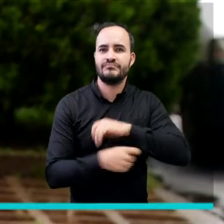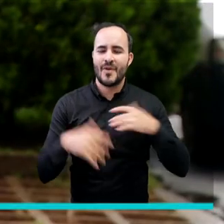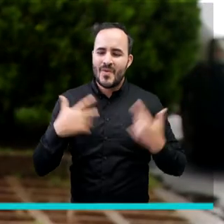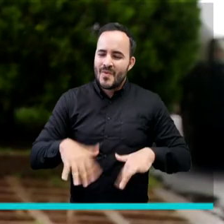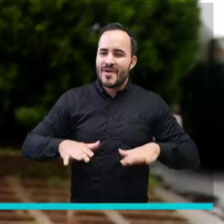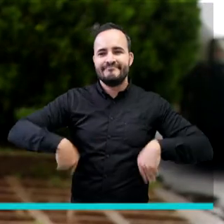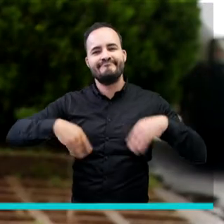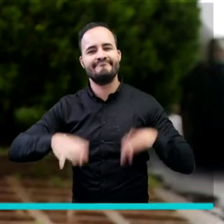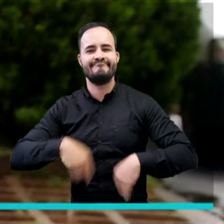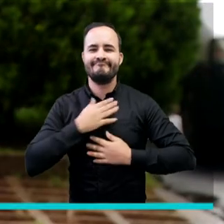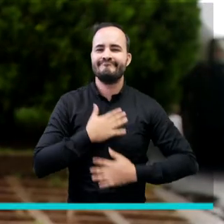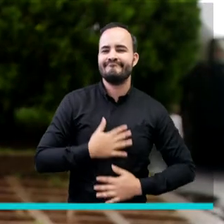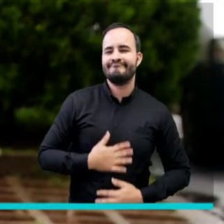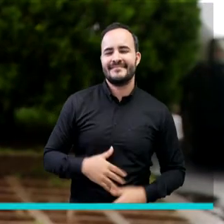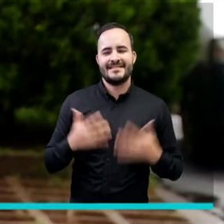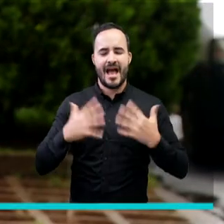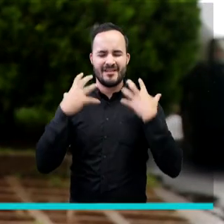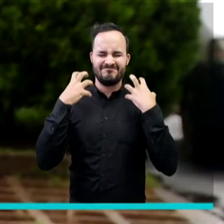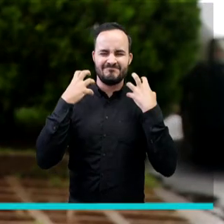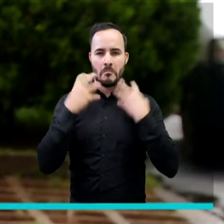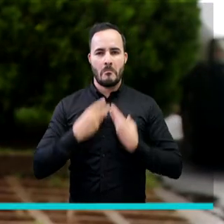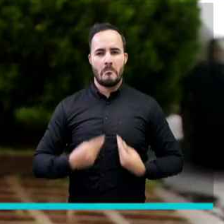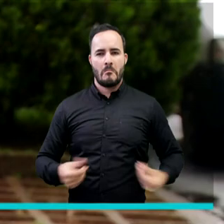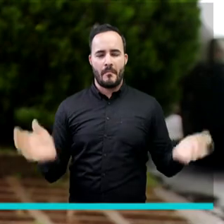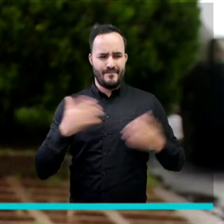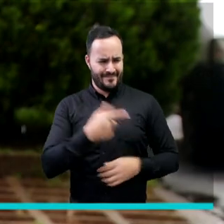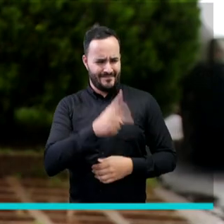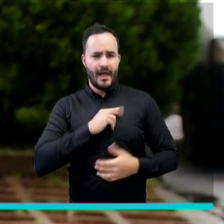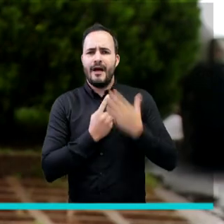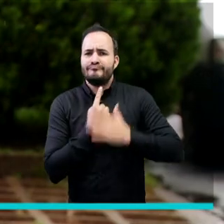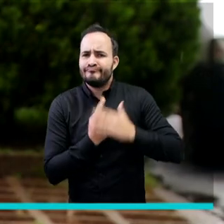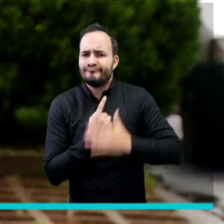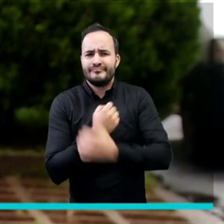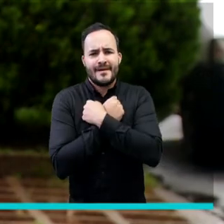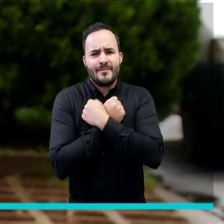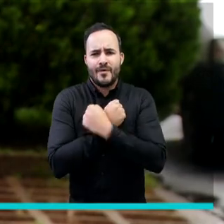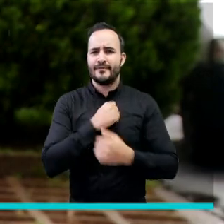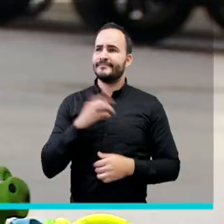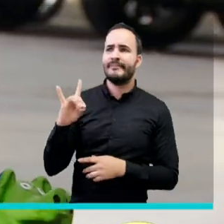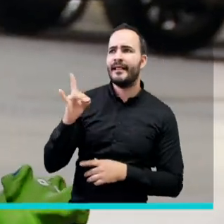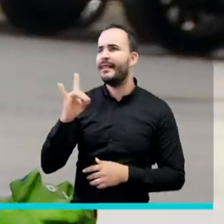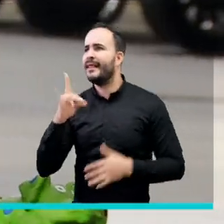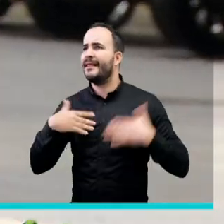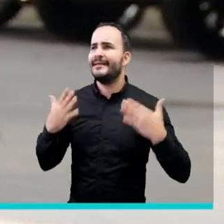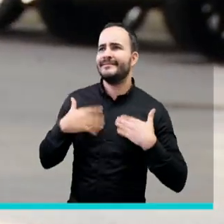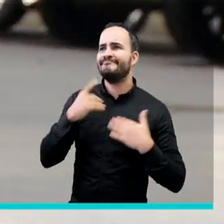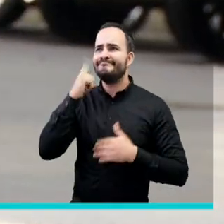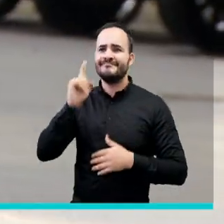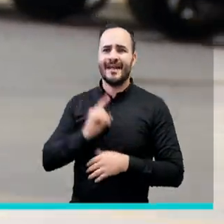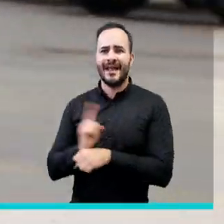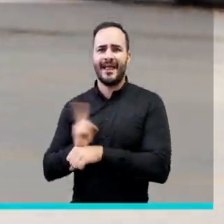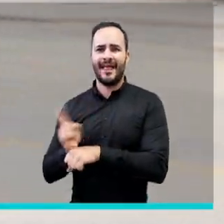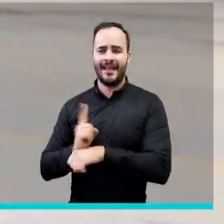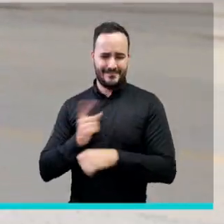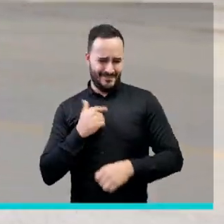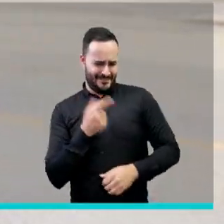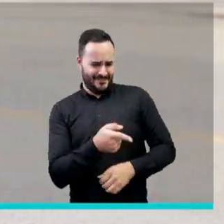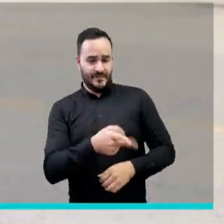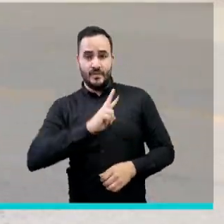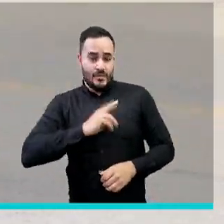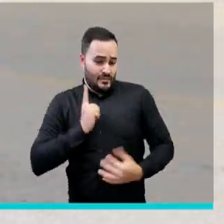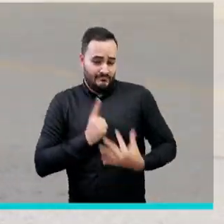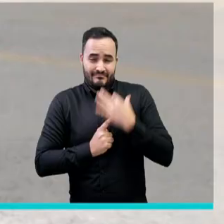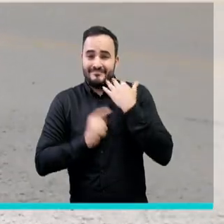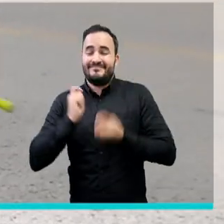agradecimiento que ellos tienen, ese amor, ese cariño, esa alegría que te dan, que siempre te están esperando, que siempre son alegres de verte,